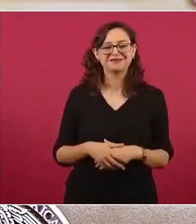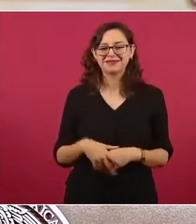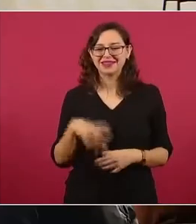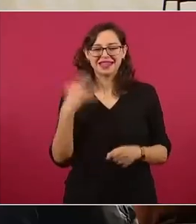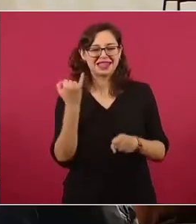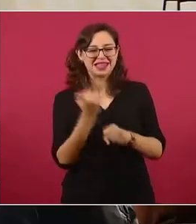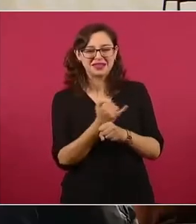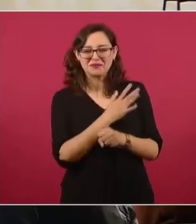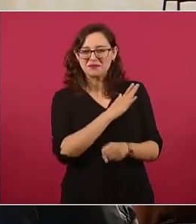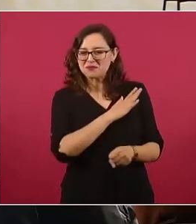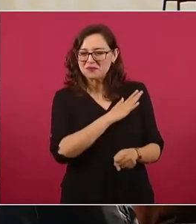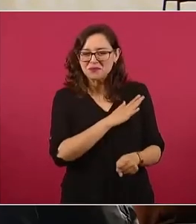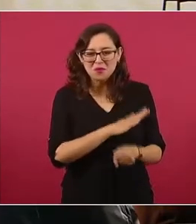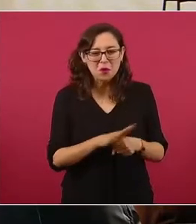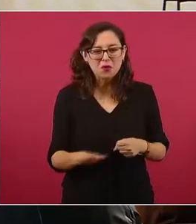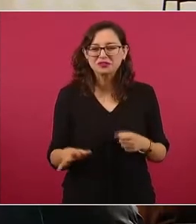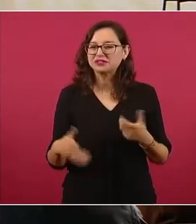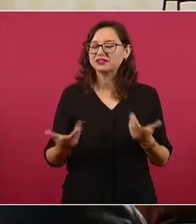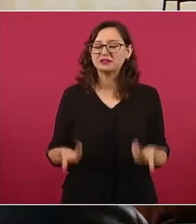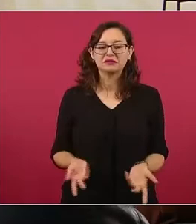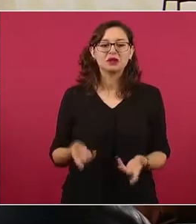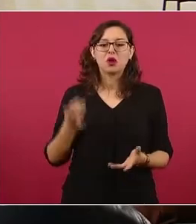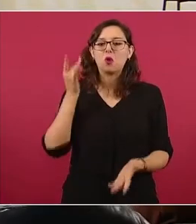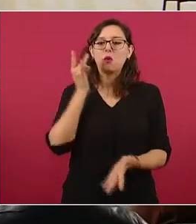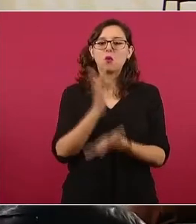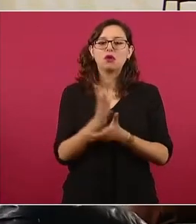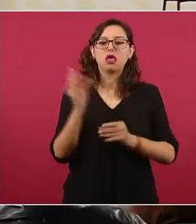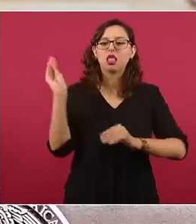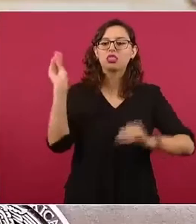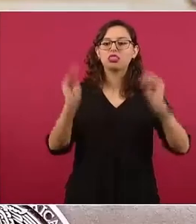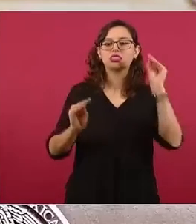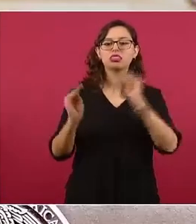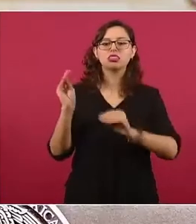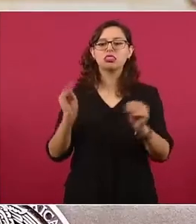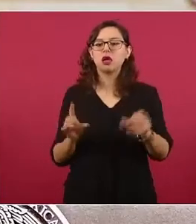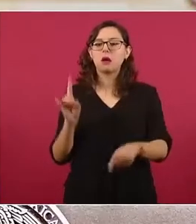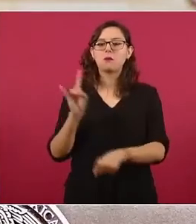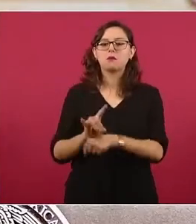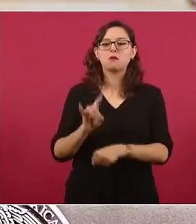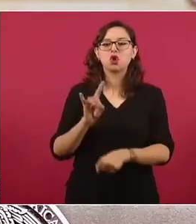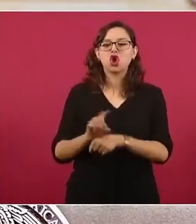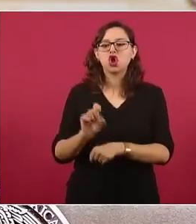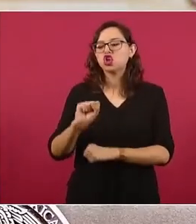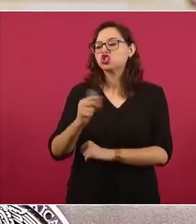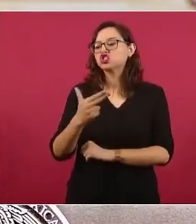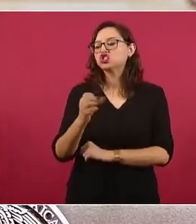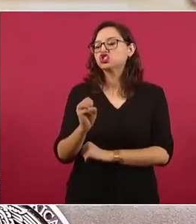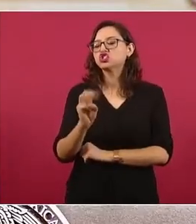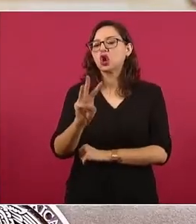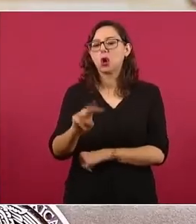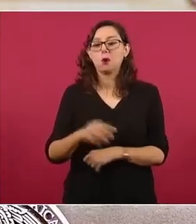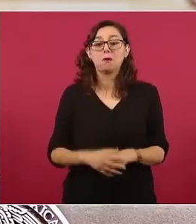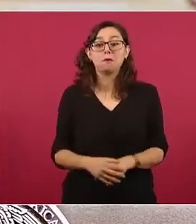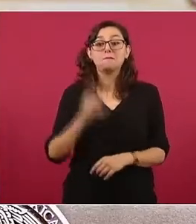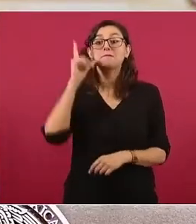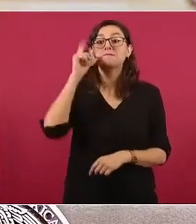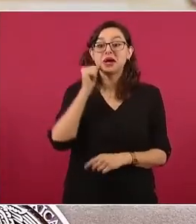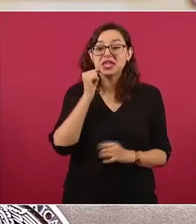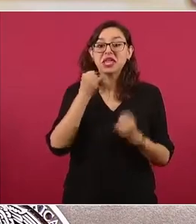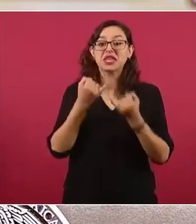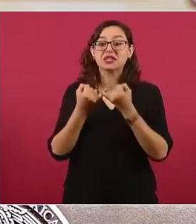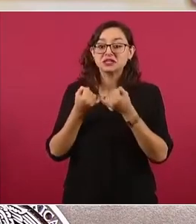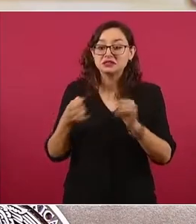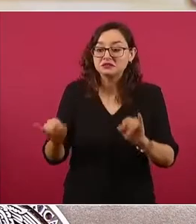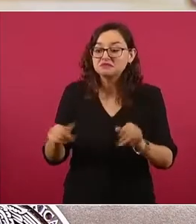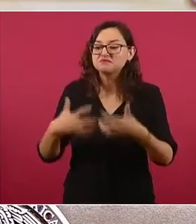instalar de aquí a mañana. Pero pues son para la escenografía, para el puro show. Porque mañana se va a inaugurar una refinería que no